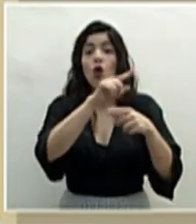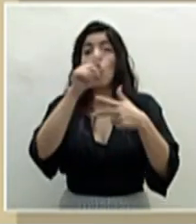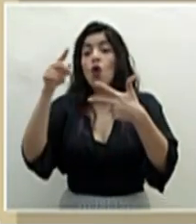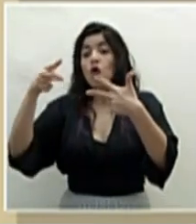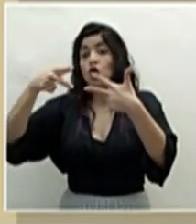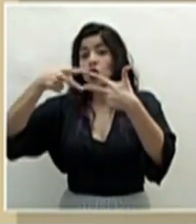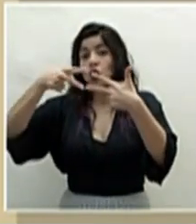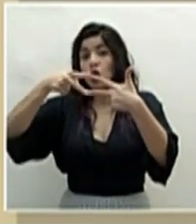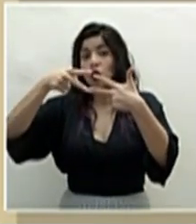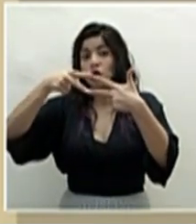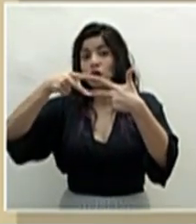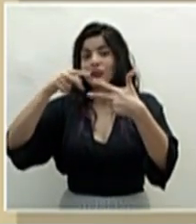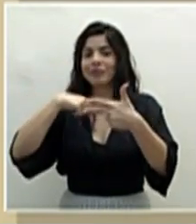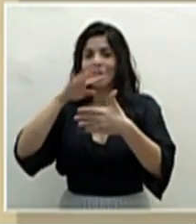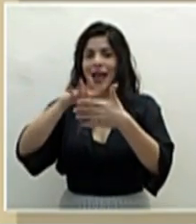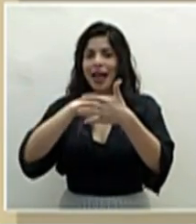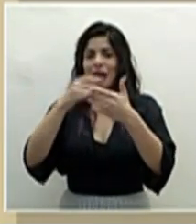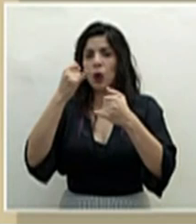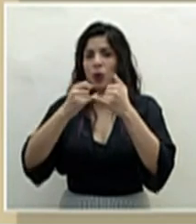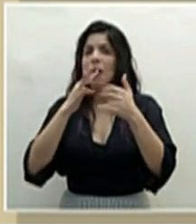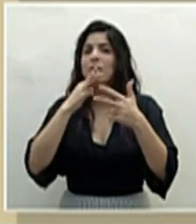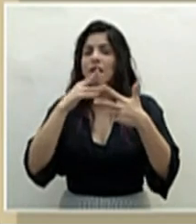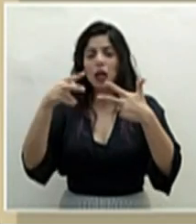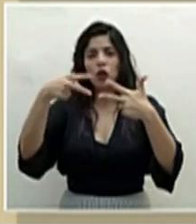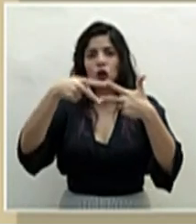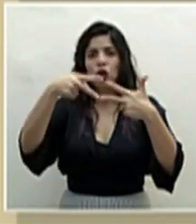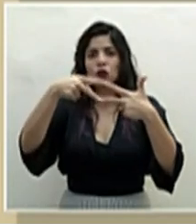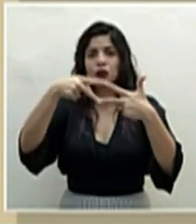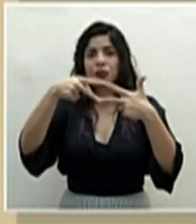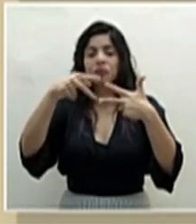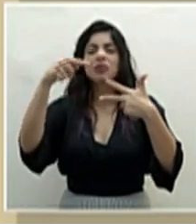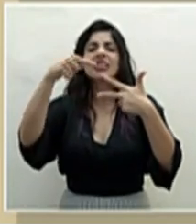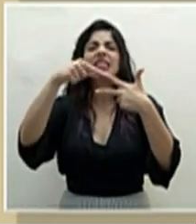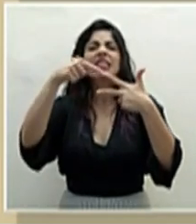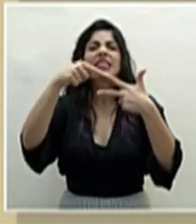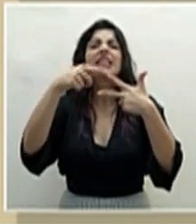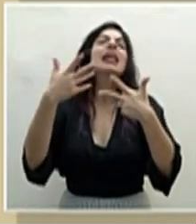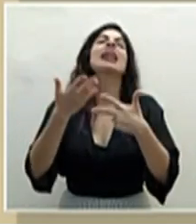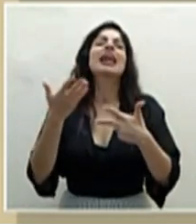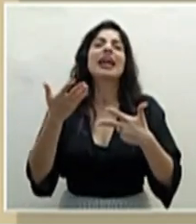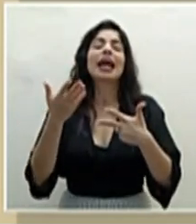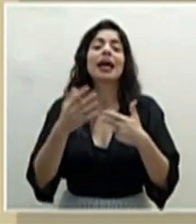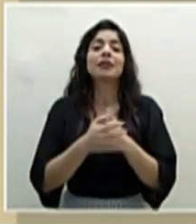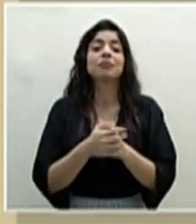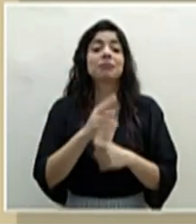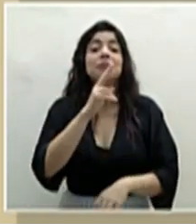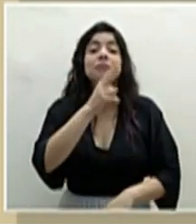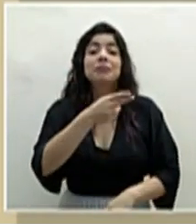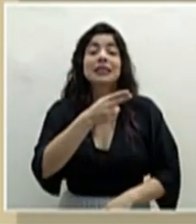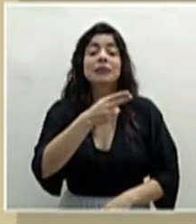mi último punto de agenda, el segundo es purificar esos